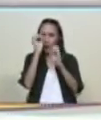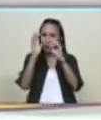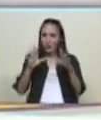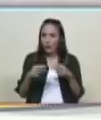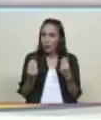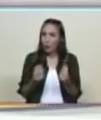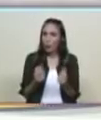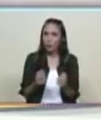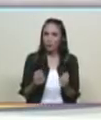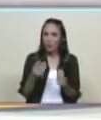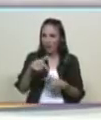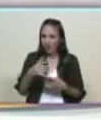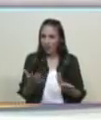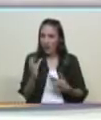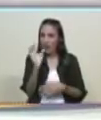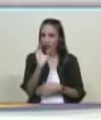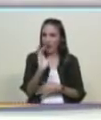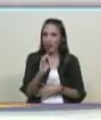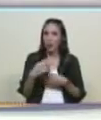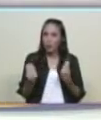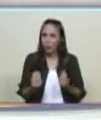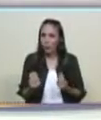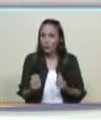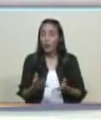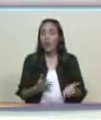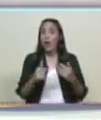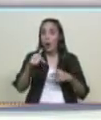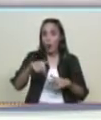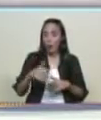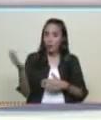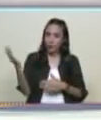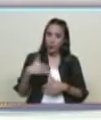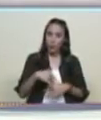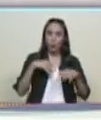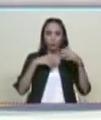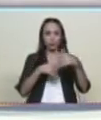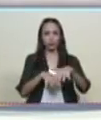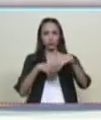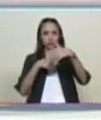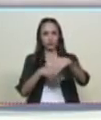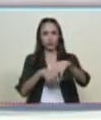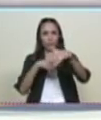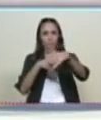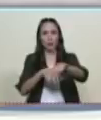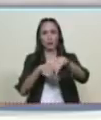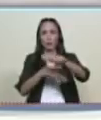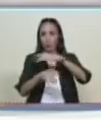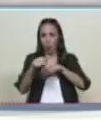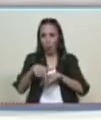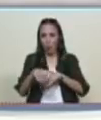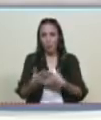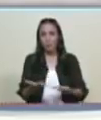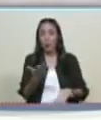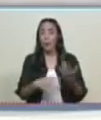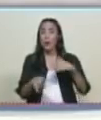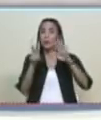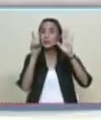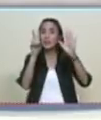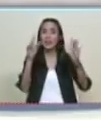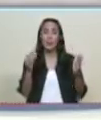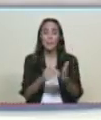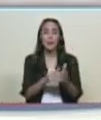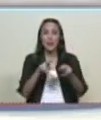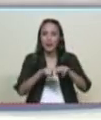gente ahora de turistas hoy hubo una movilización una gran marcha de más de 7 mil